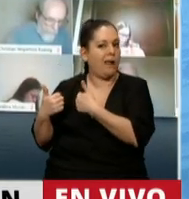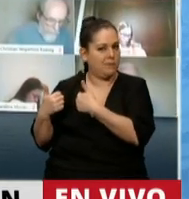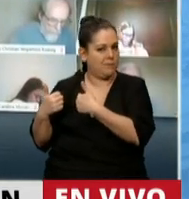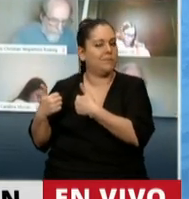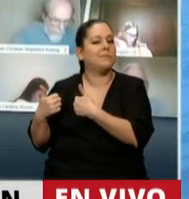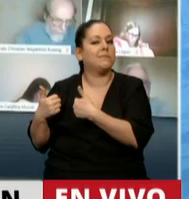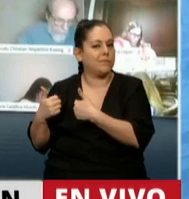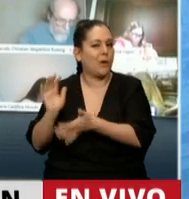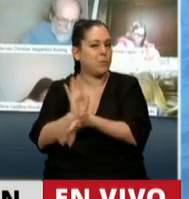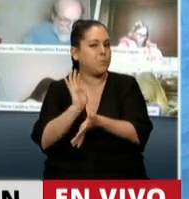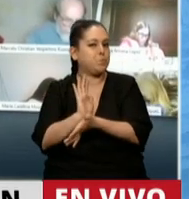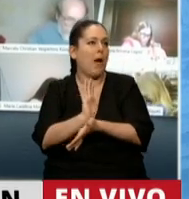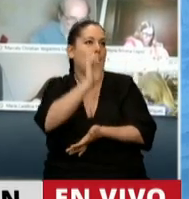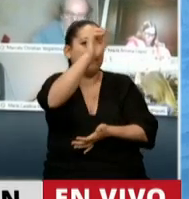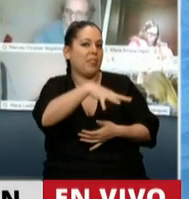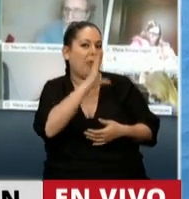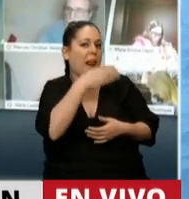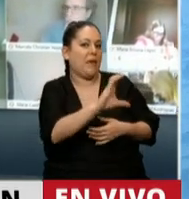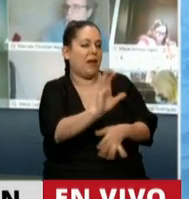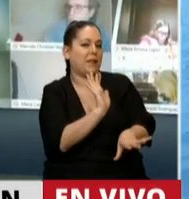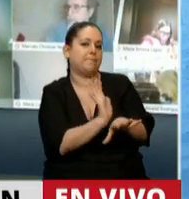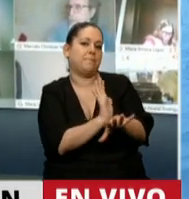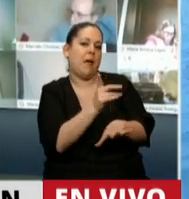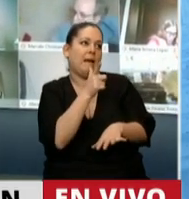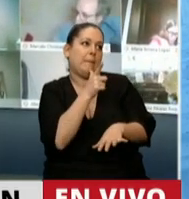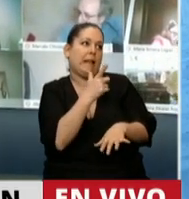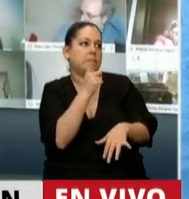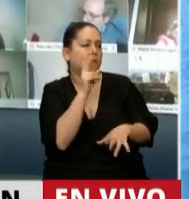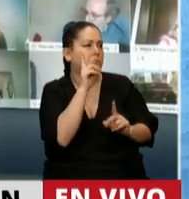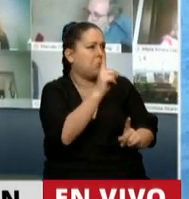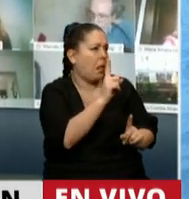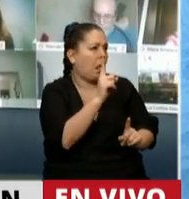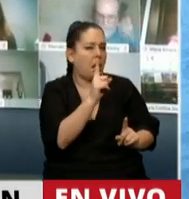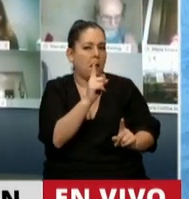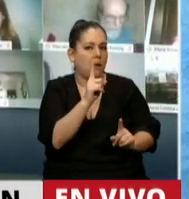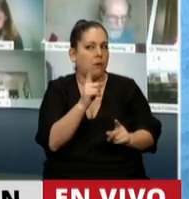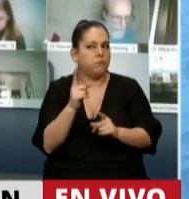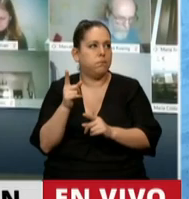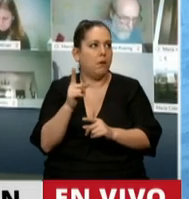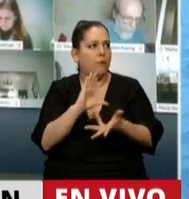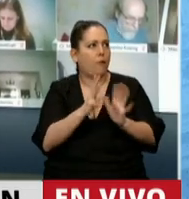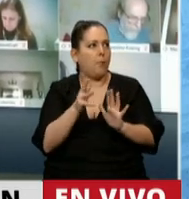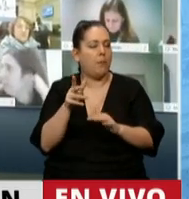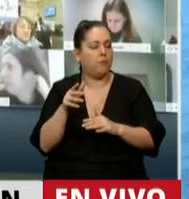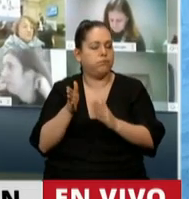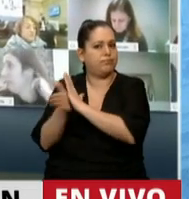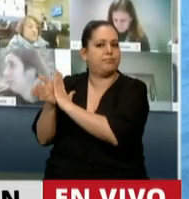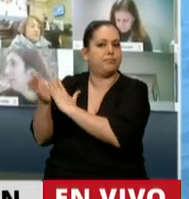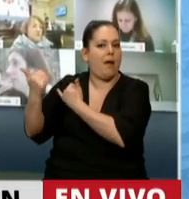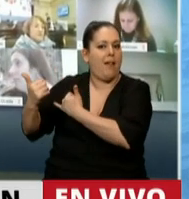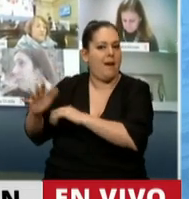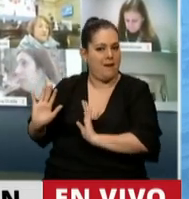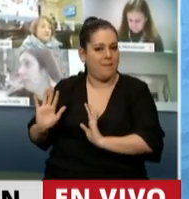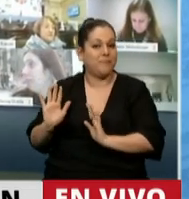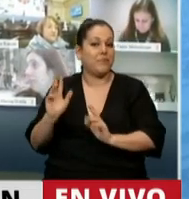allí hay un elefante, pero bostezamos, no le prestamos la atención debida y este animal pasa desapercibido. La